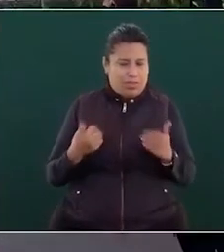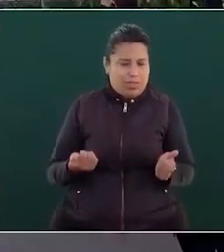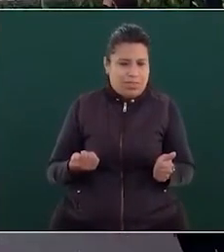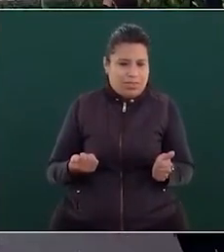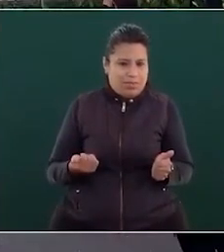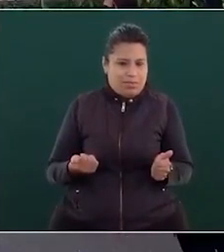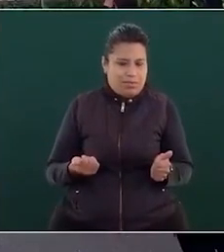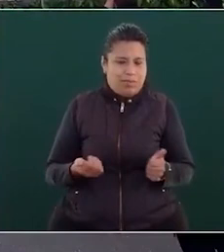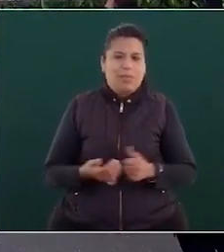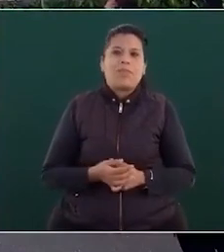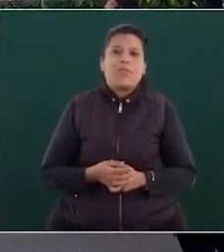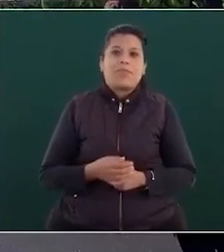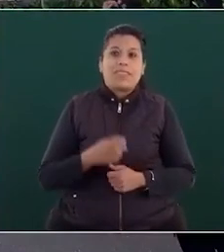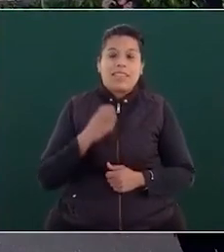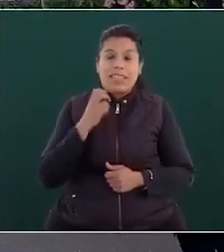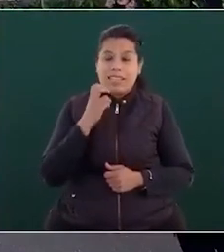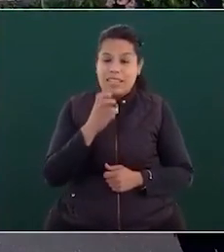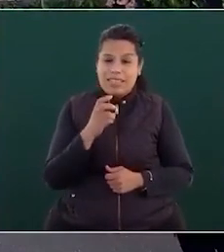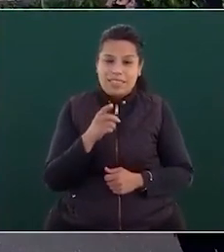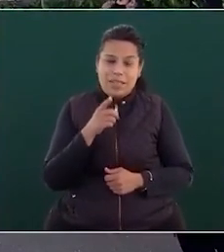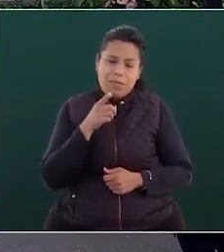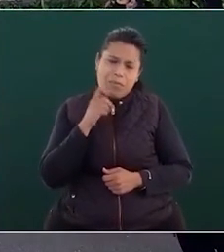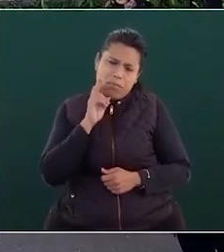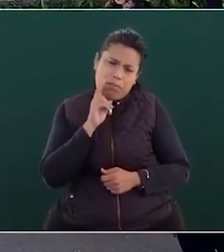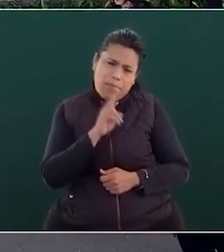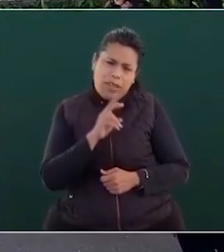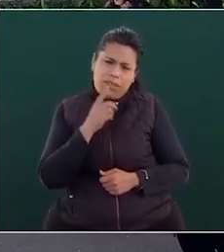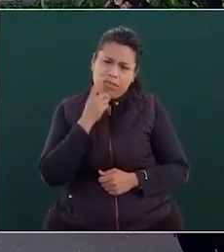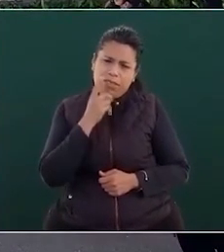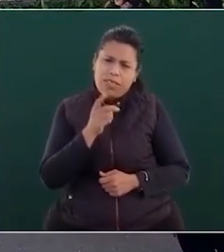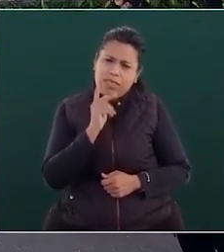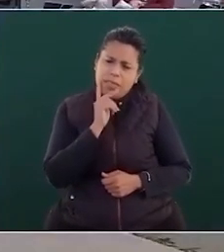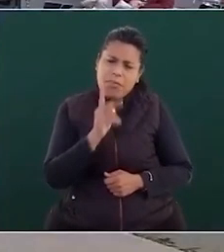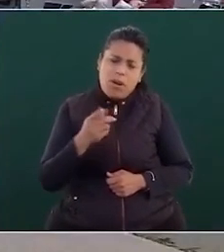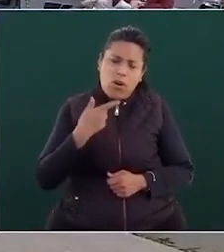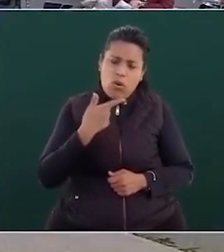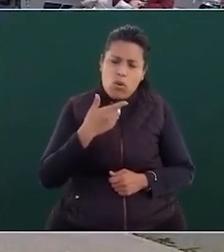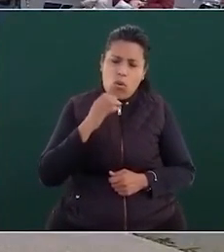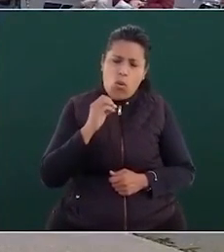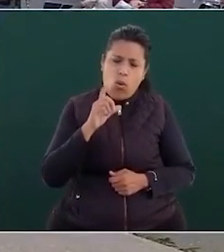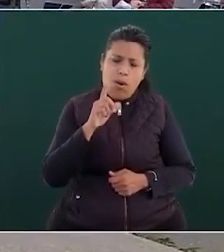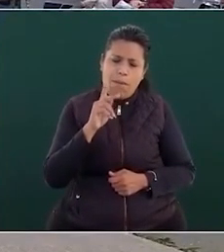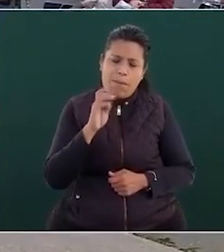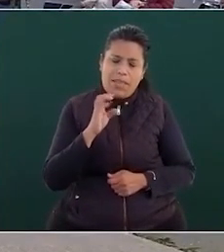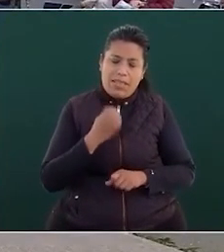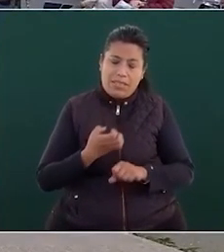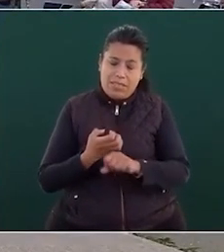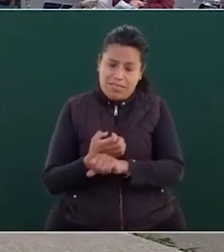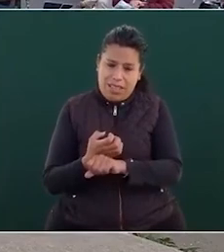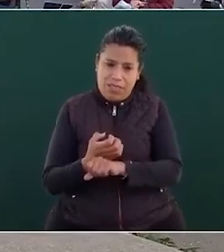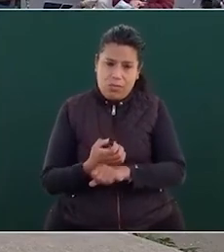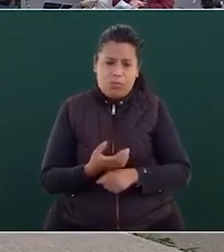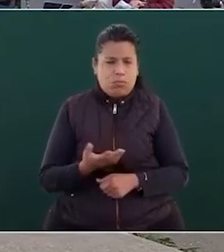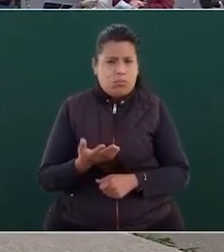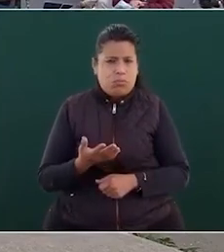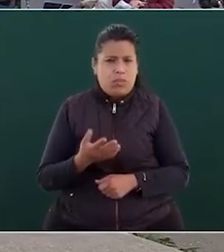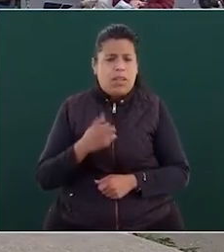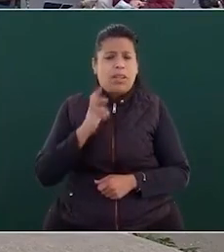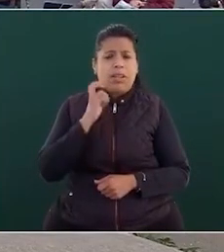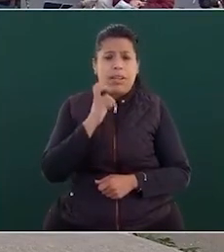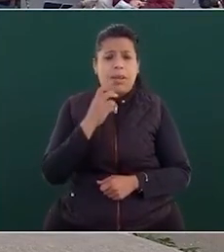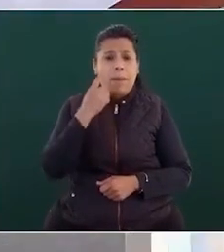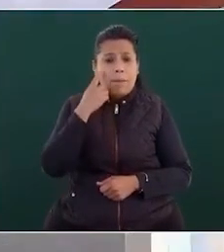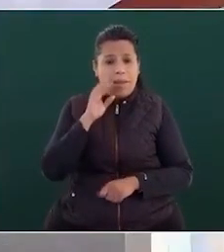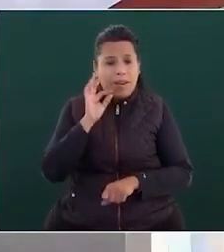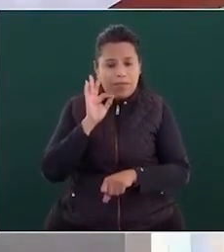es un golpe de estado para proteger o perpetuar